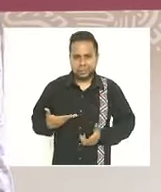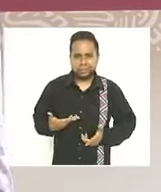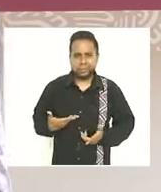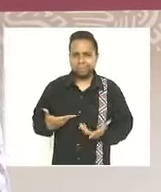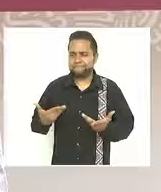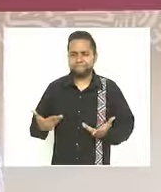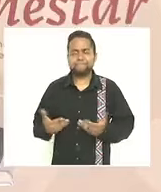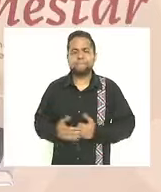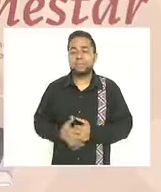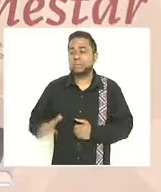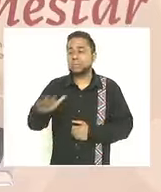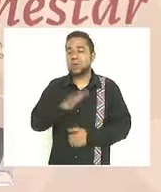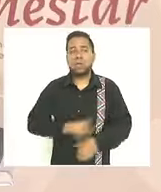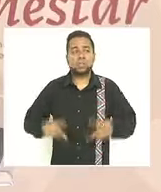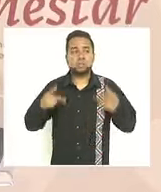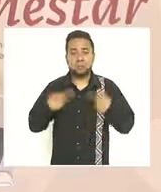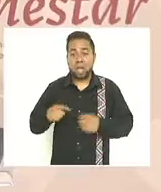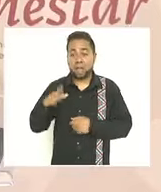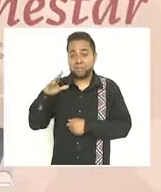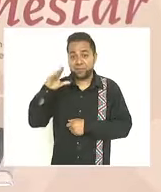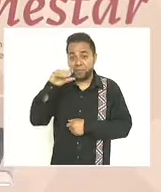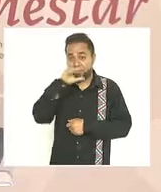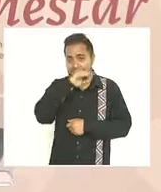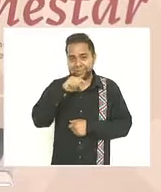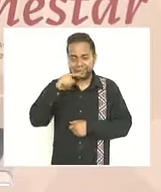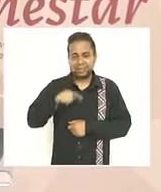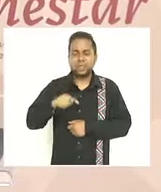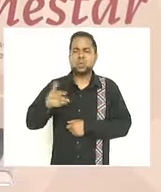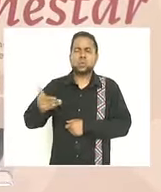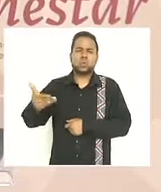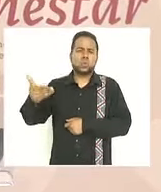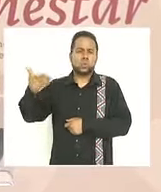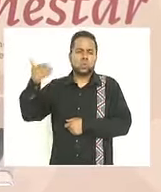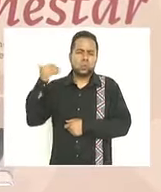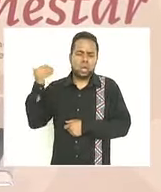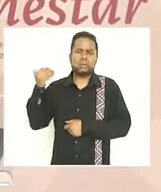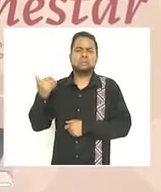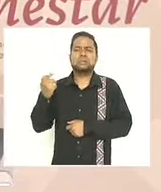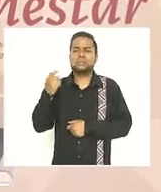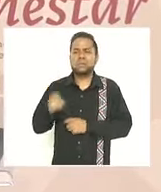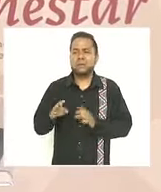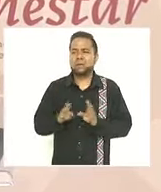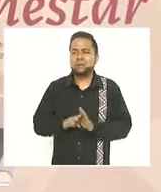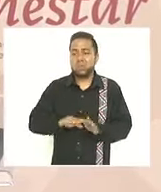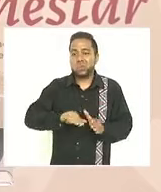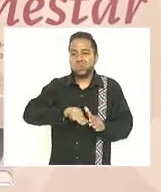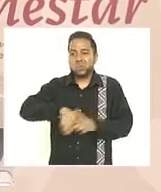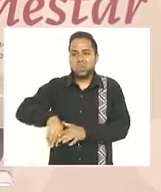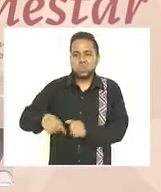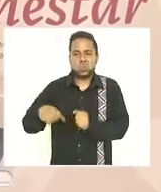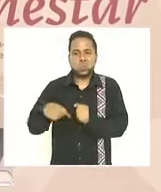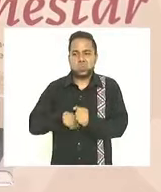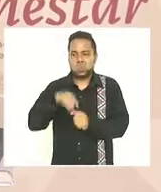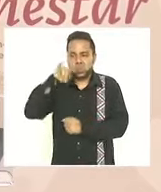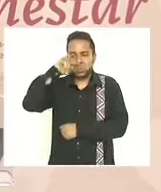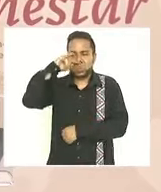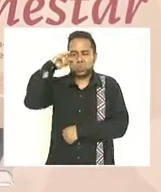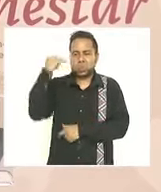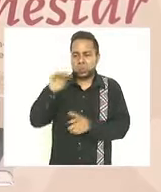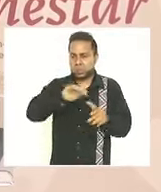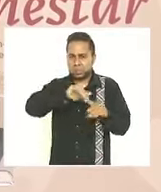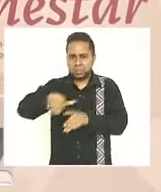el pueblo afromexicano que en el pasado había sido negado e invisibilizado